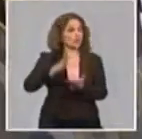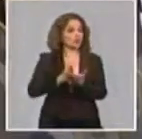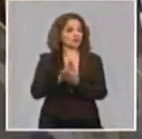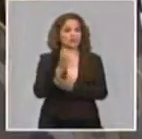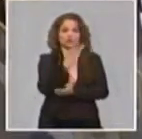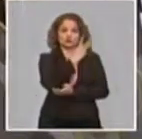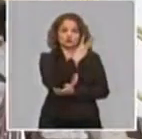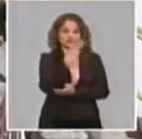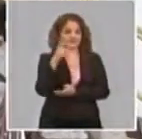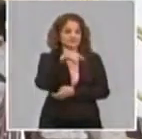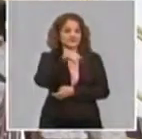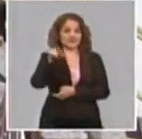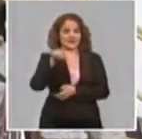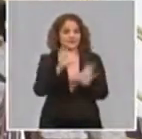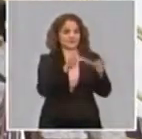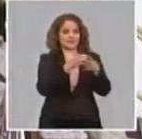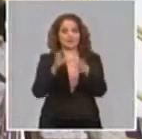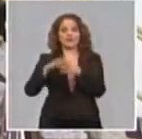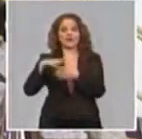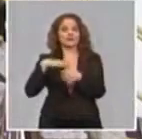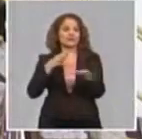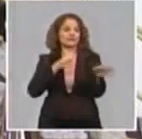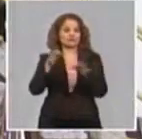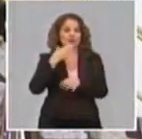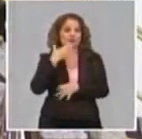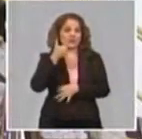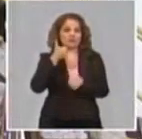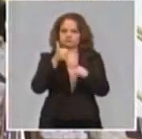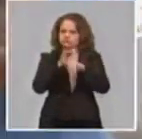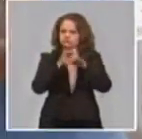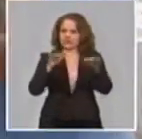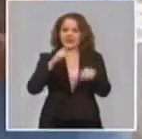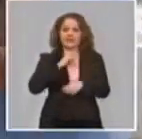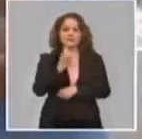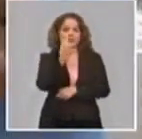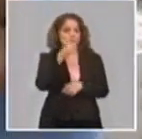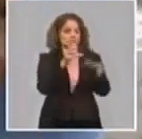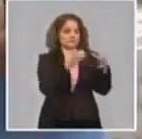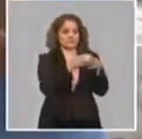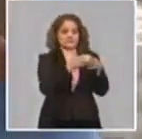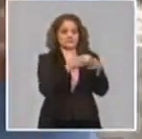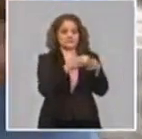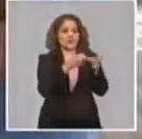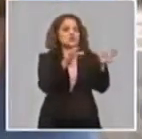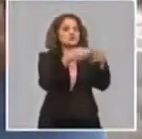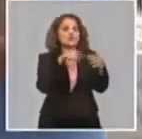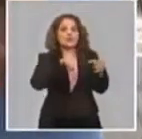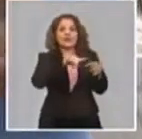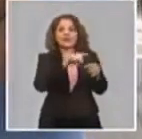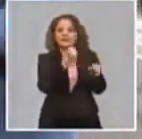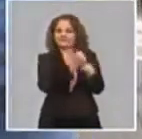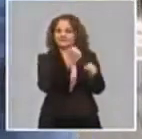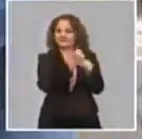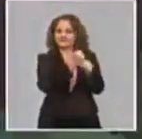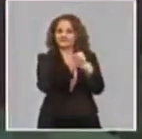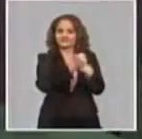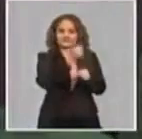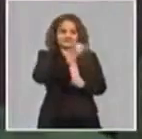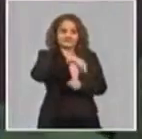funcionando establemente, que es la parte de las brigadas constructoras, los